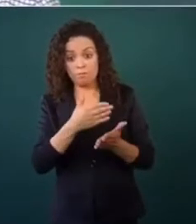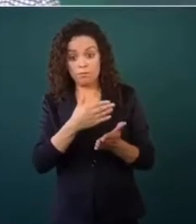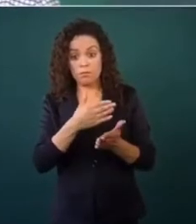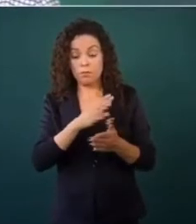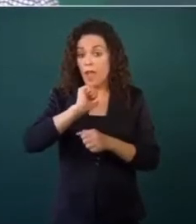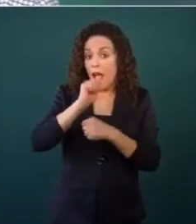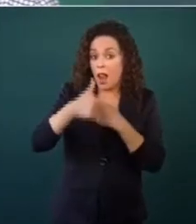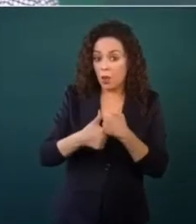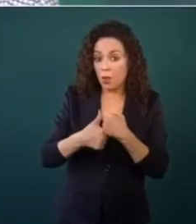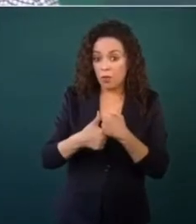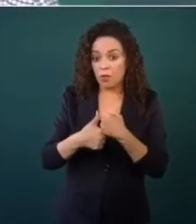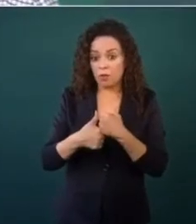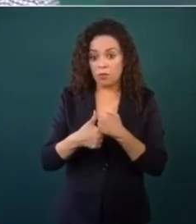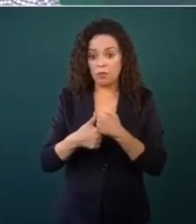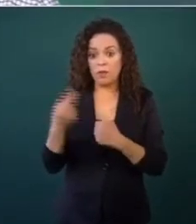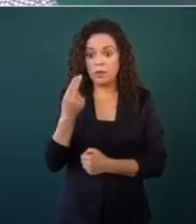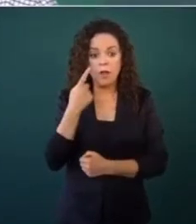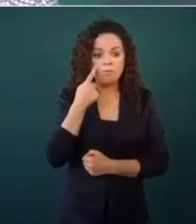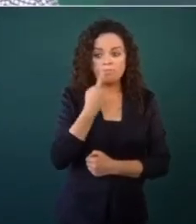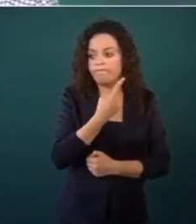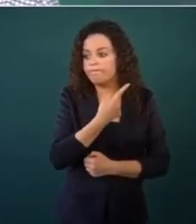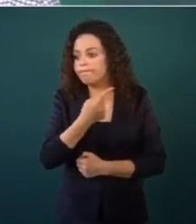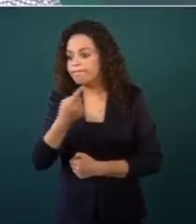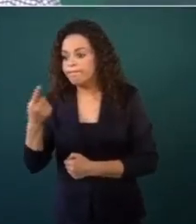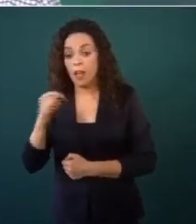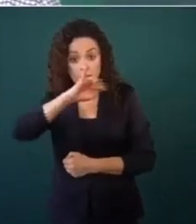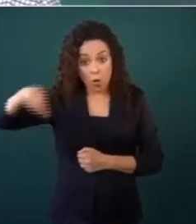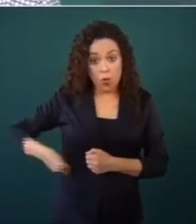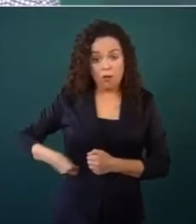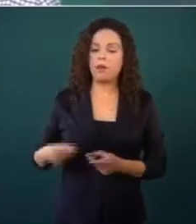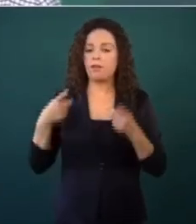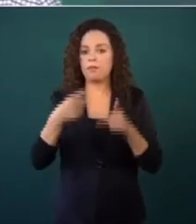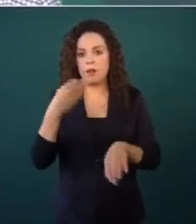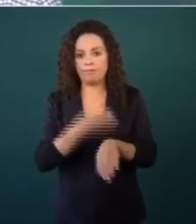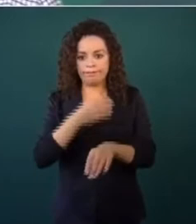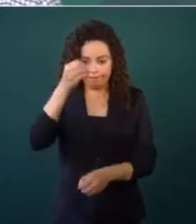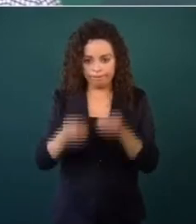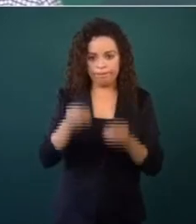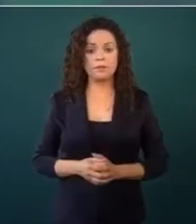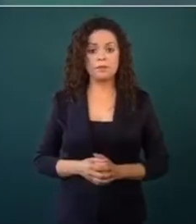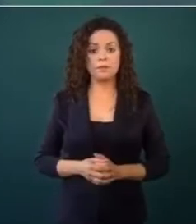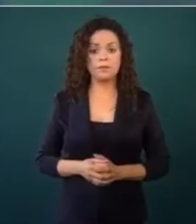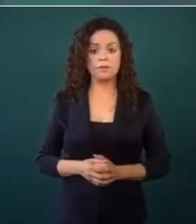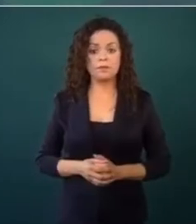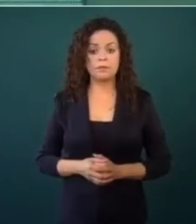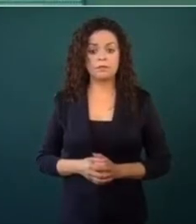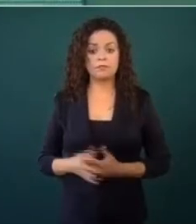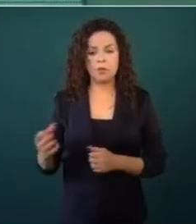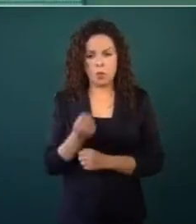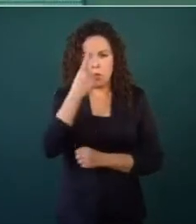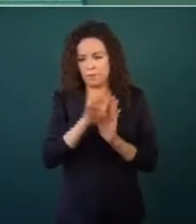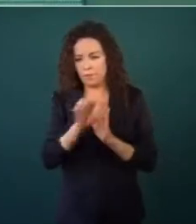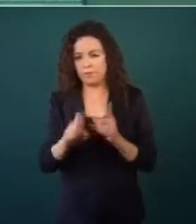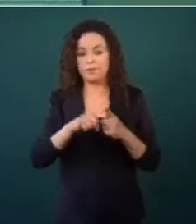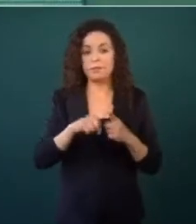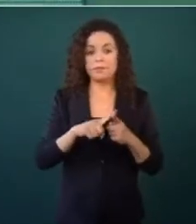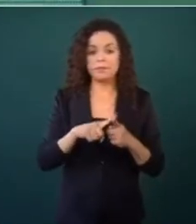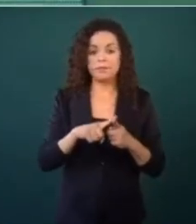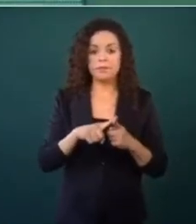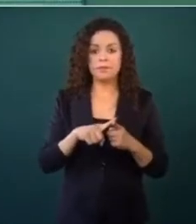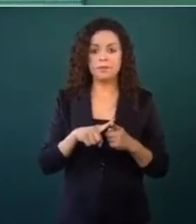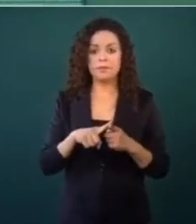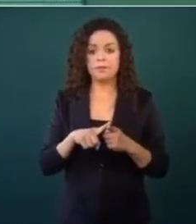la forma para enjuiciar al supuesto delincuente. Uno de ellos es el caso de